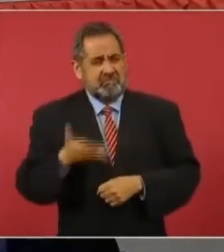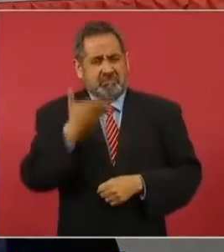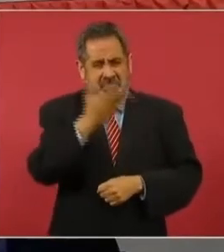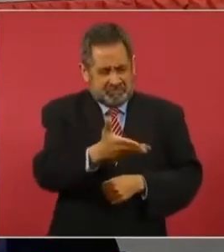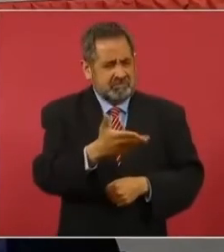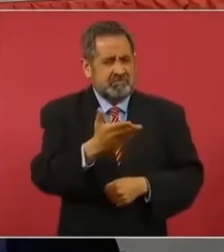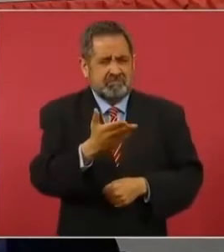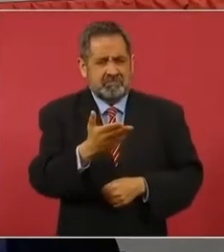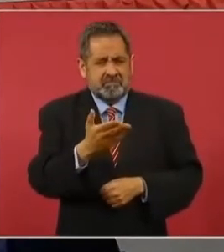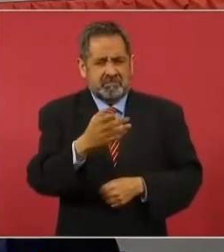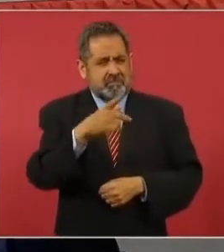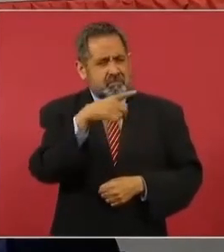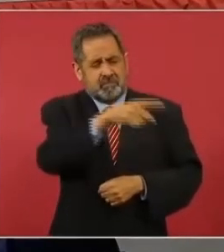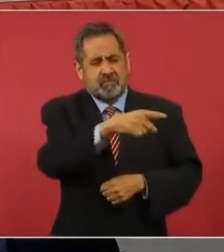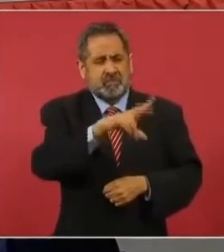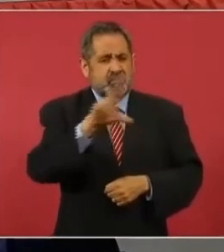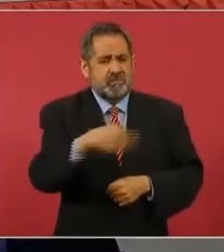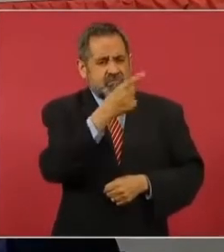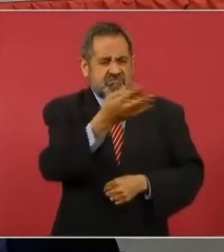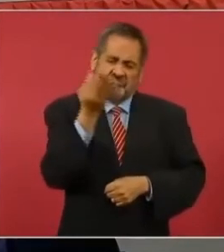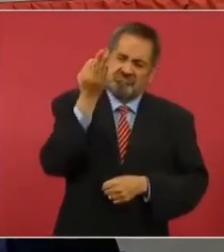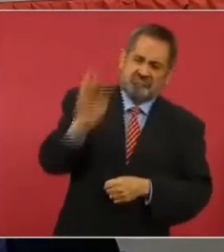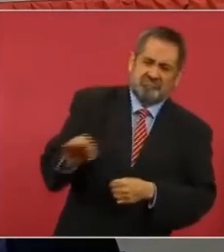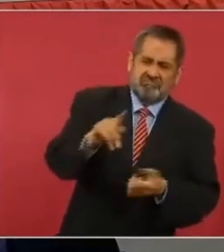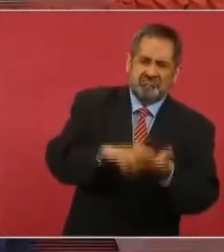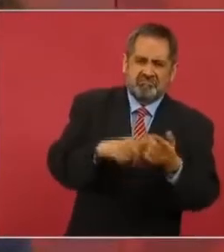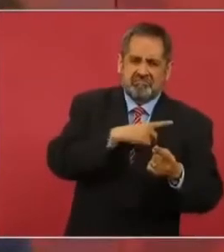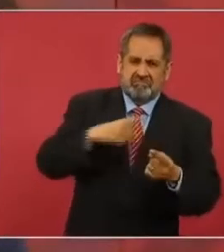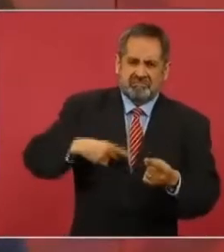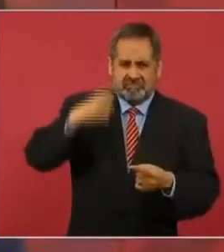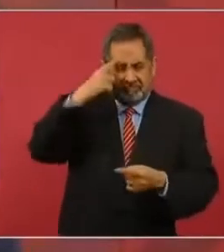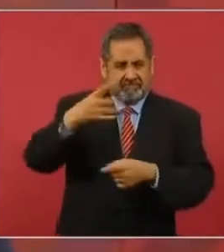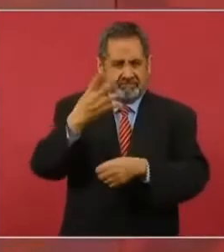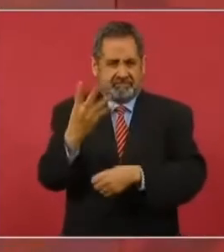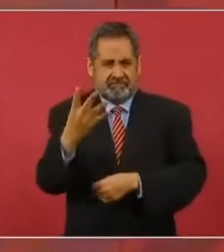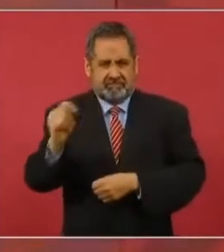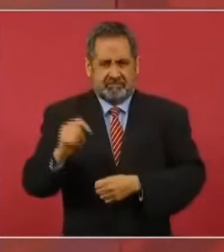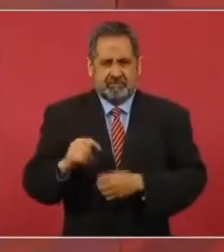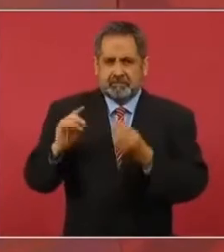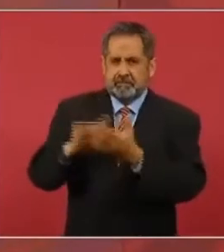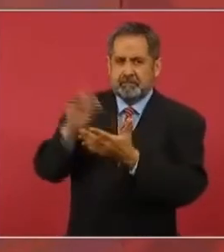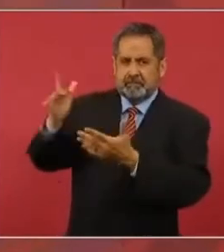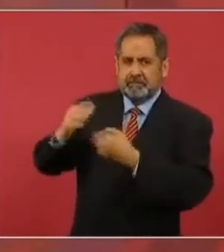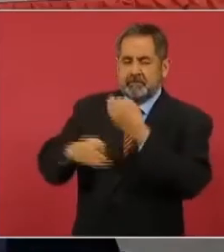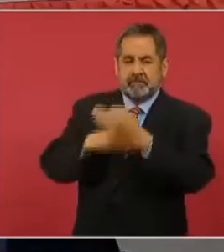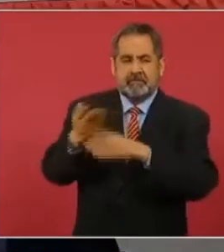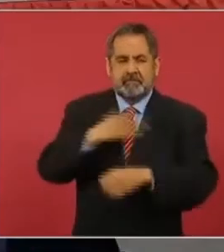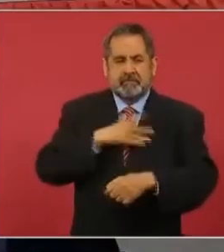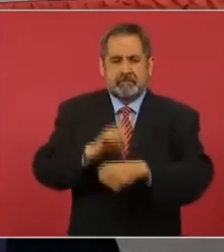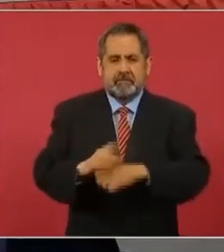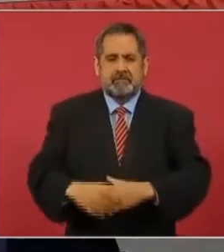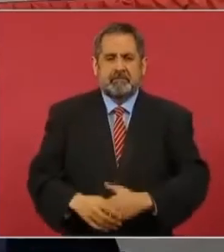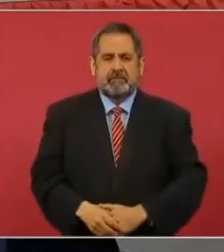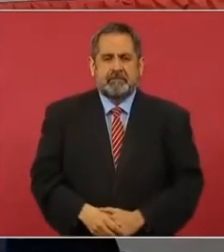que de verdad no sea usted una traidora para el cuarto té gracias a todos, buenos días